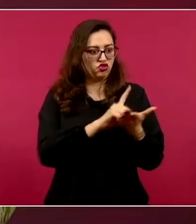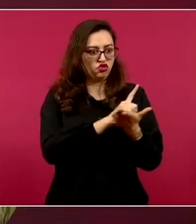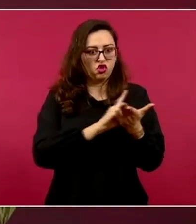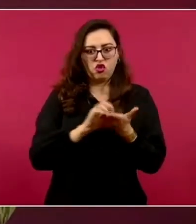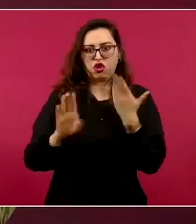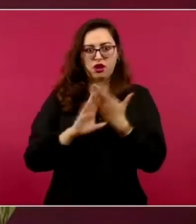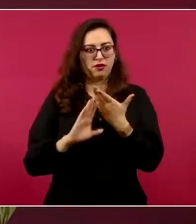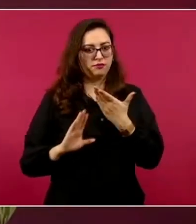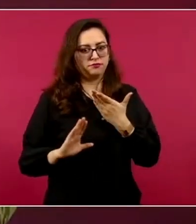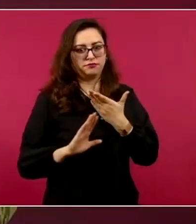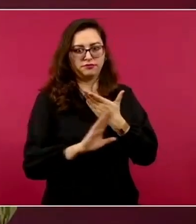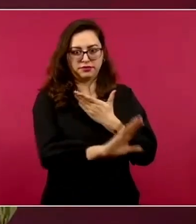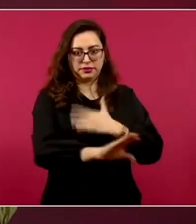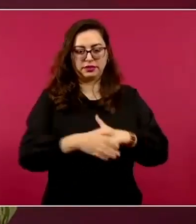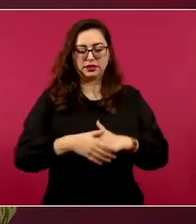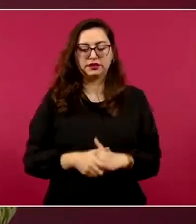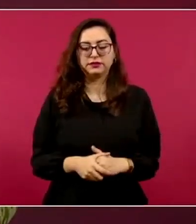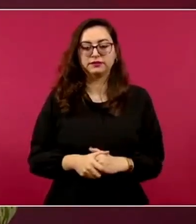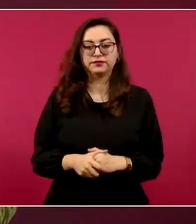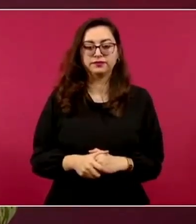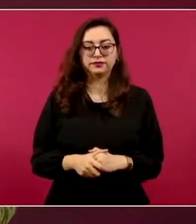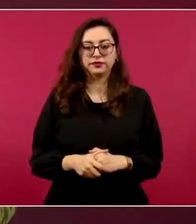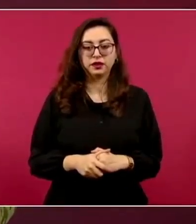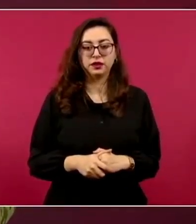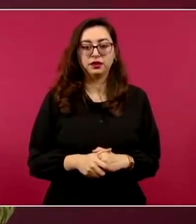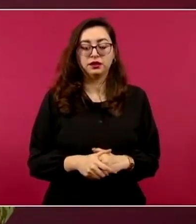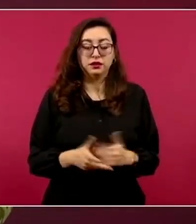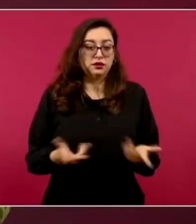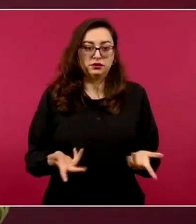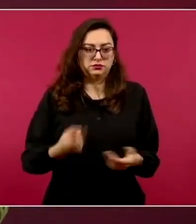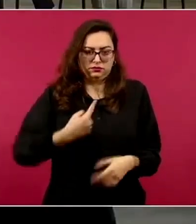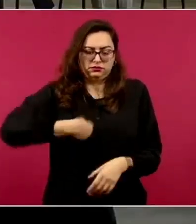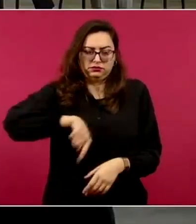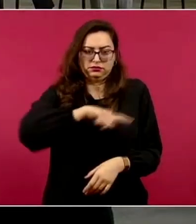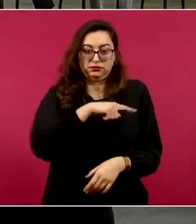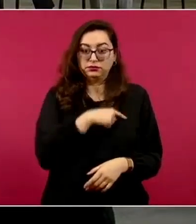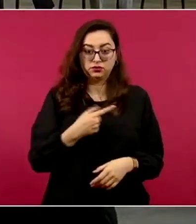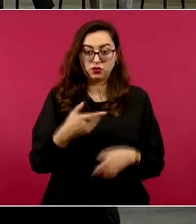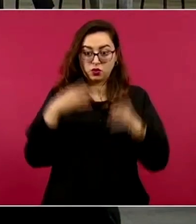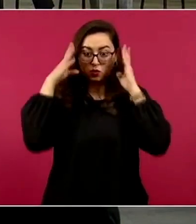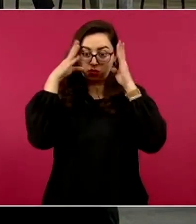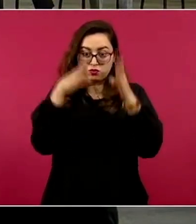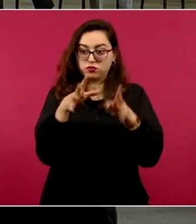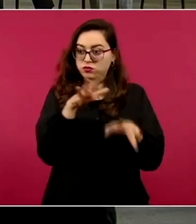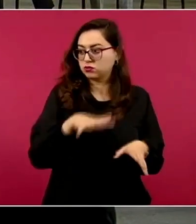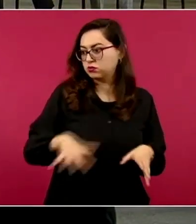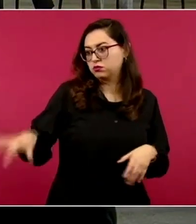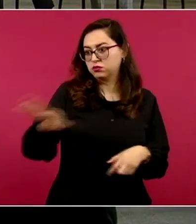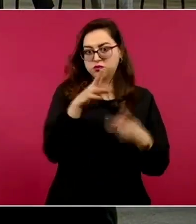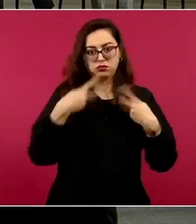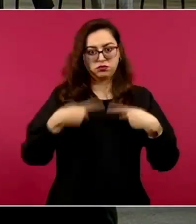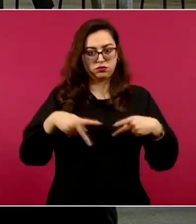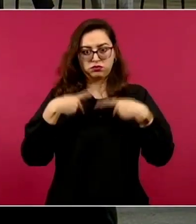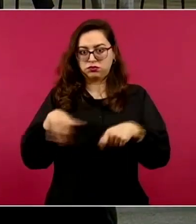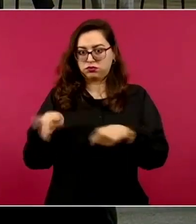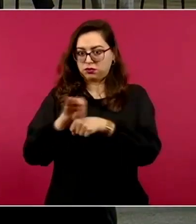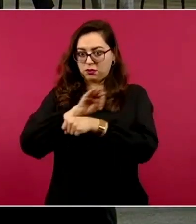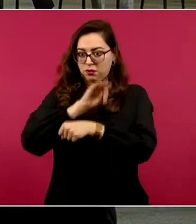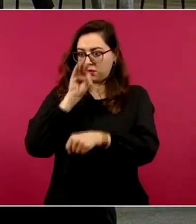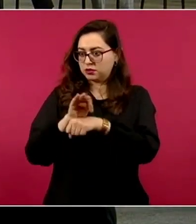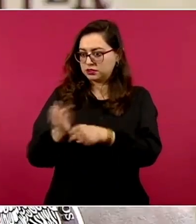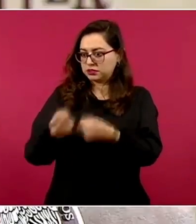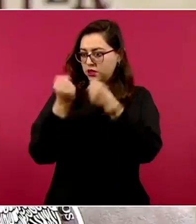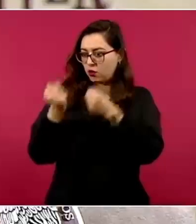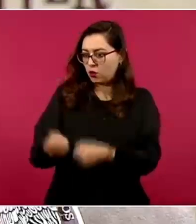pueden estar distribuyendo. Entonces, la estrategia está enfocada a garantizar la